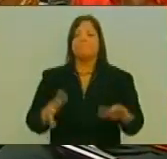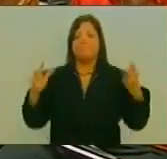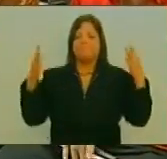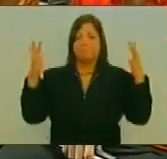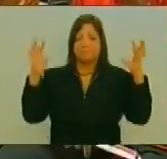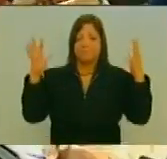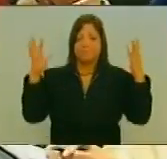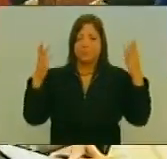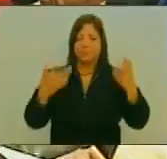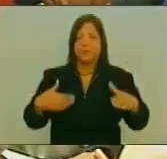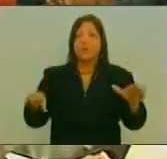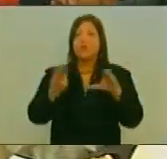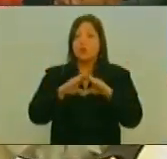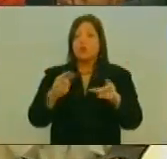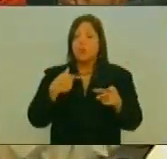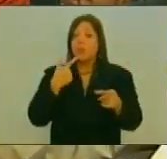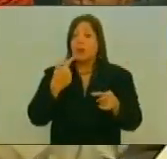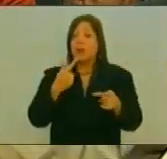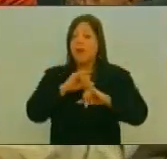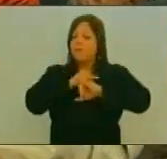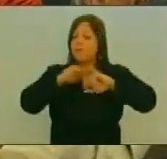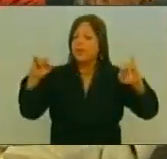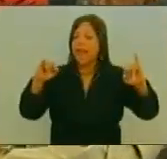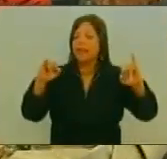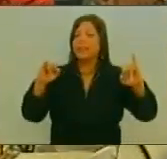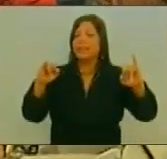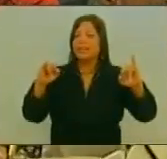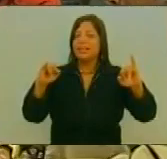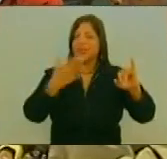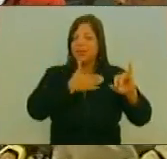Yo simplemente Quiero Para finalizar Además